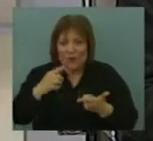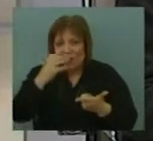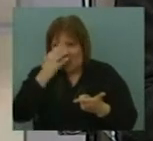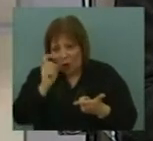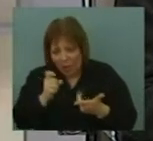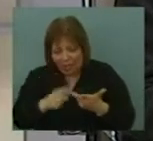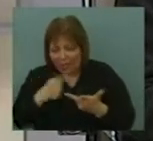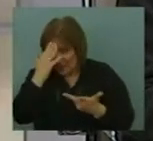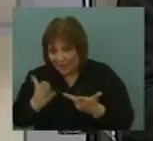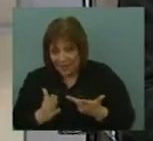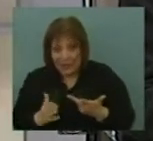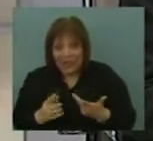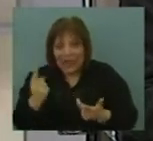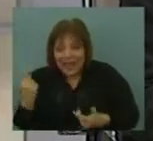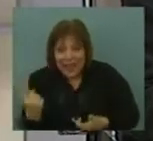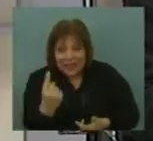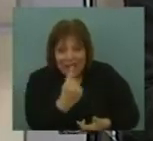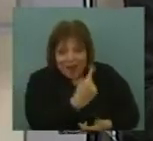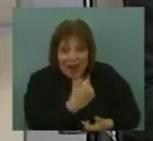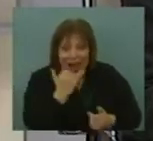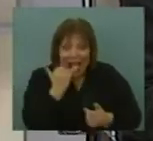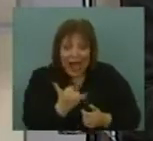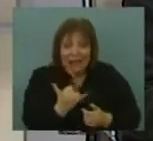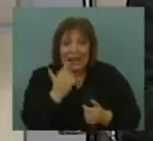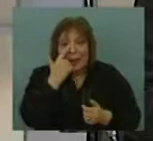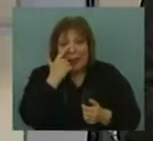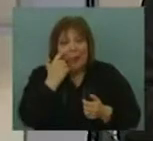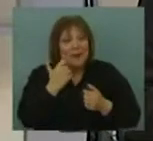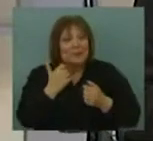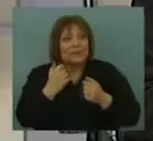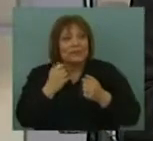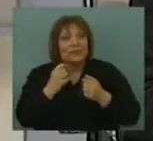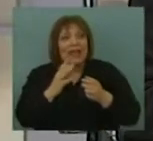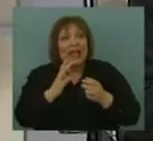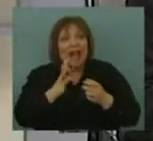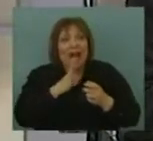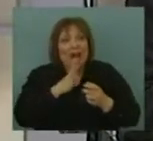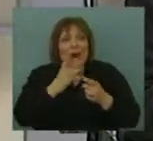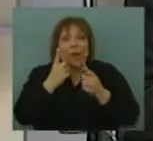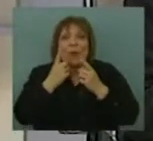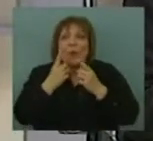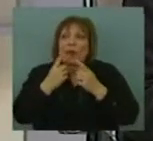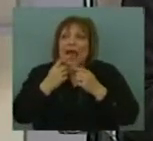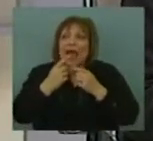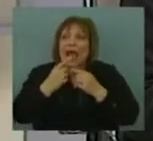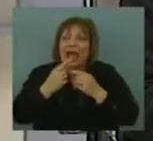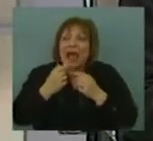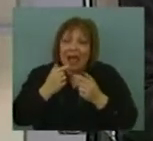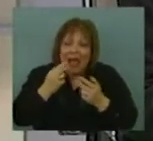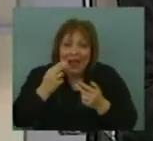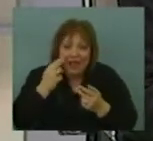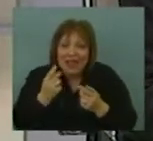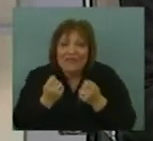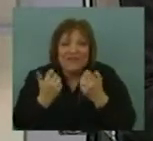Frente Amplio. Y que cada uno de ellos ha tenido una impronta. Y yo con esto quiero decir que, al menos desde mi punto de vista, tiene